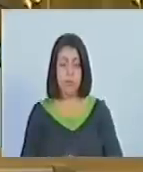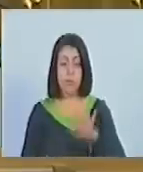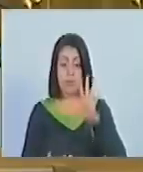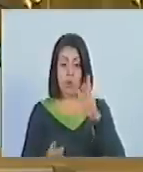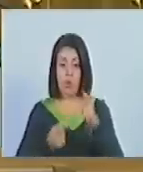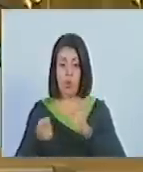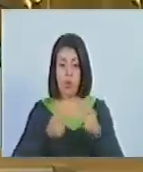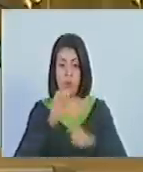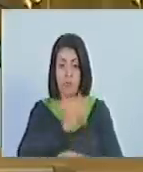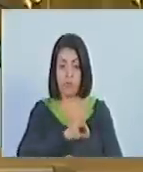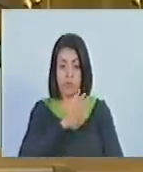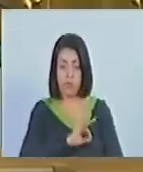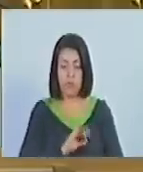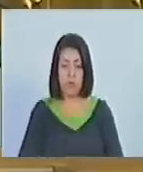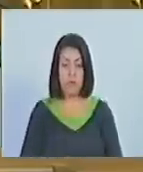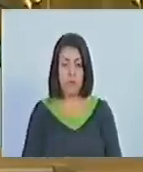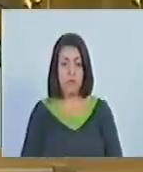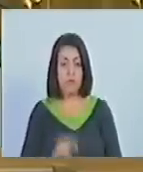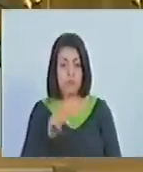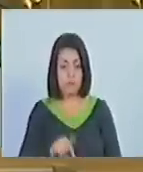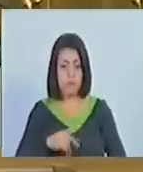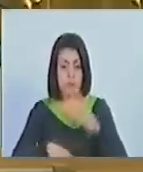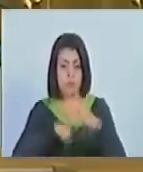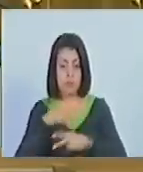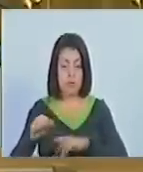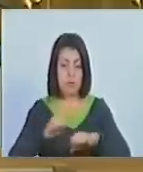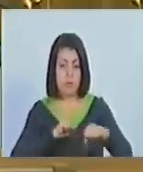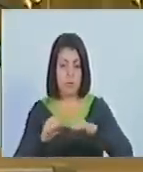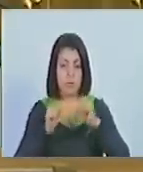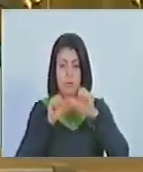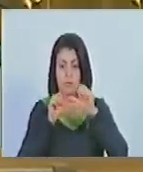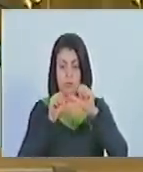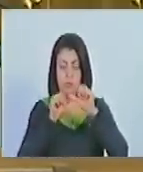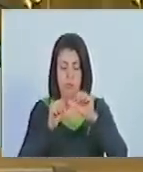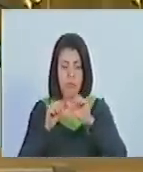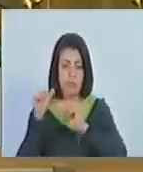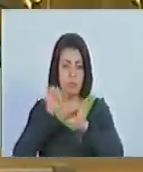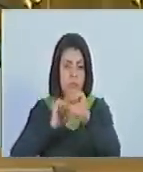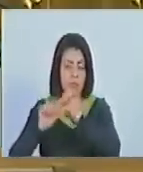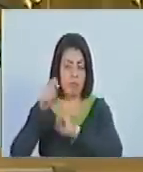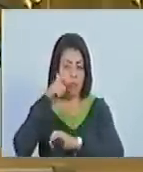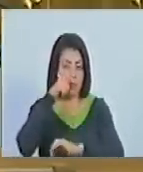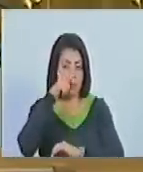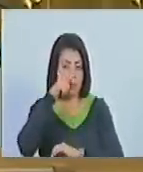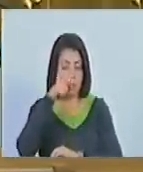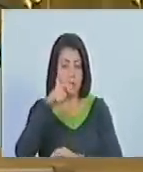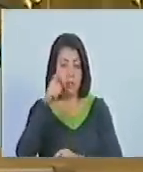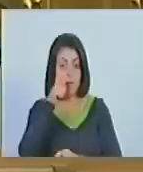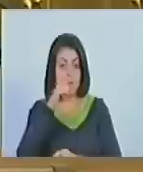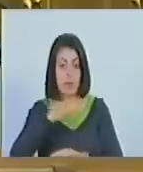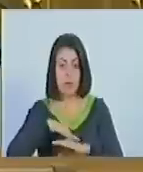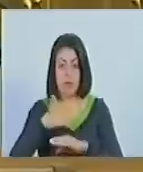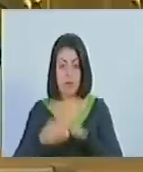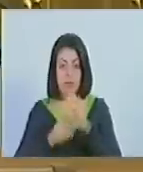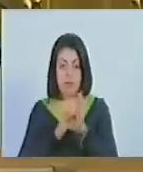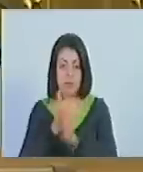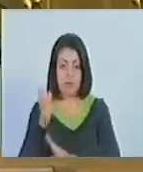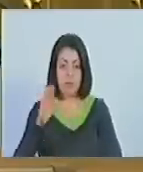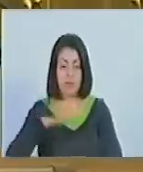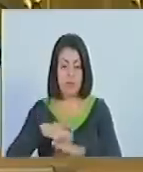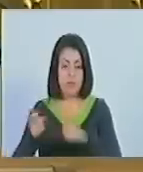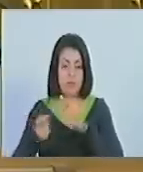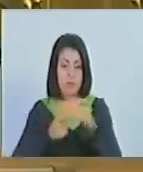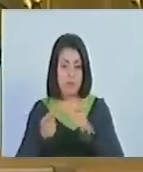Contraloría social. Esta fase es la acción permanente de prevención, vigilancia, supervisión, seguimiento,